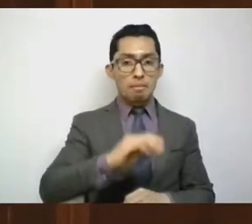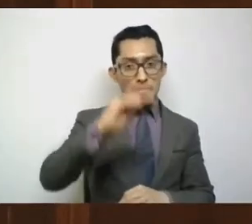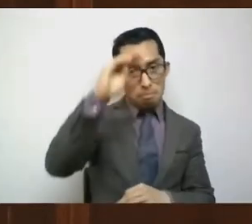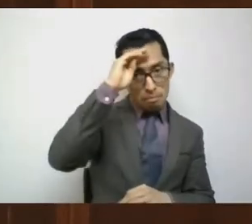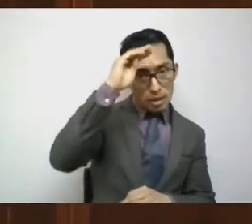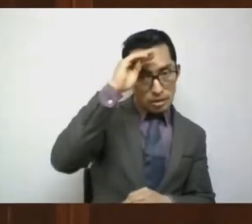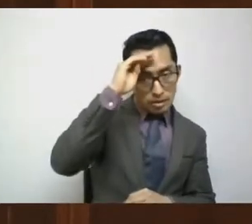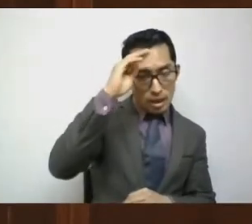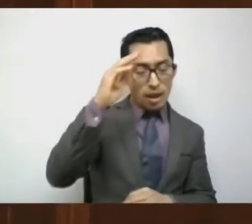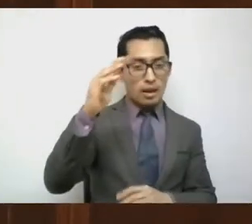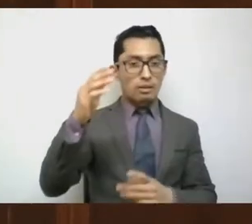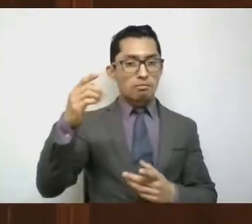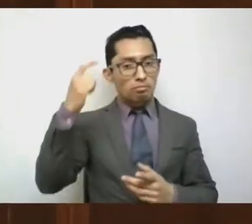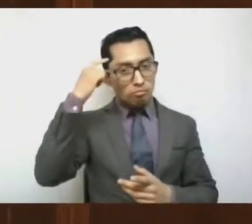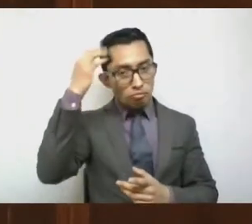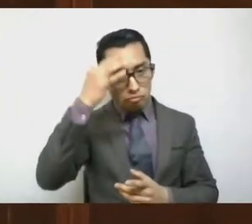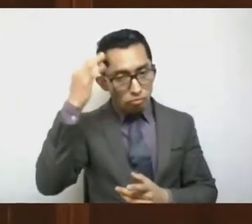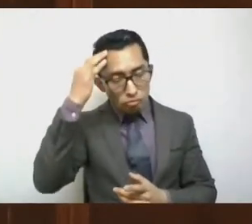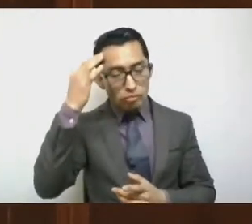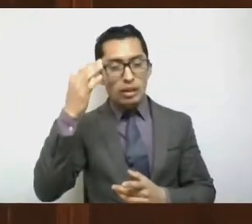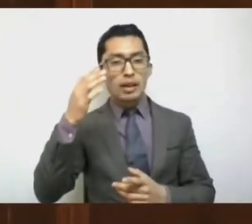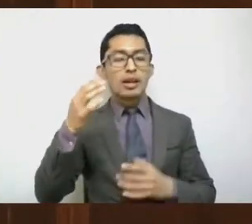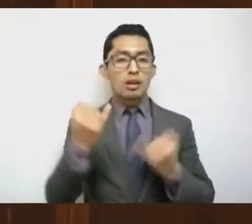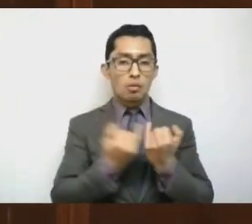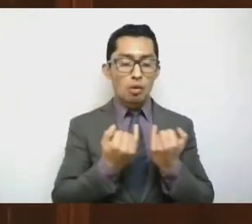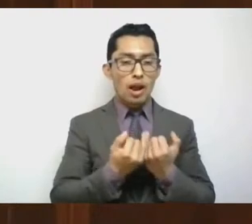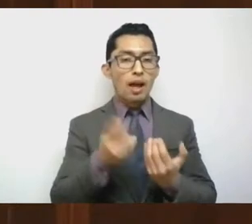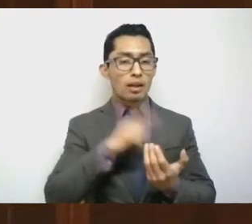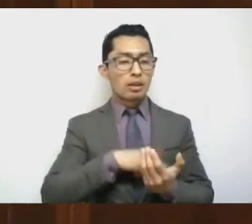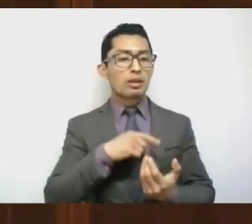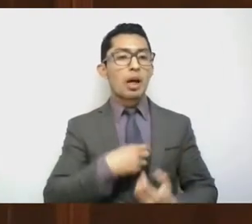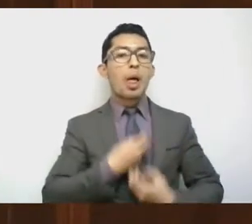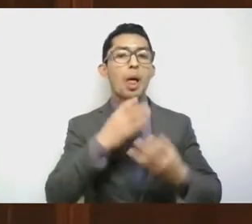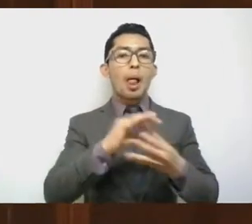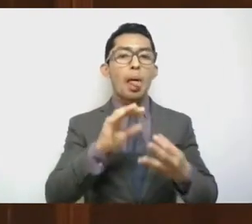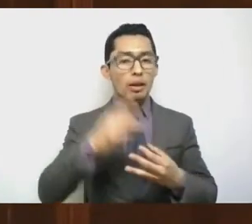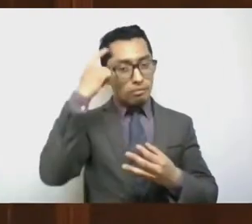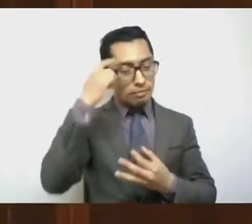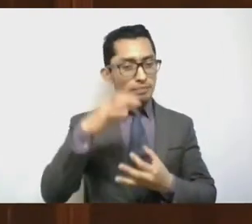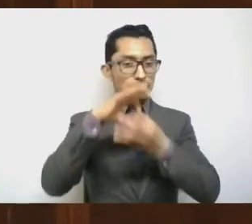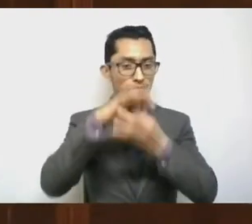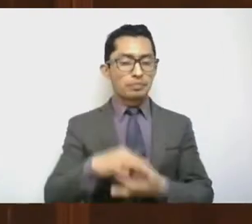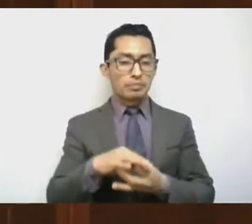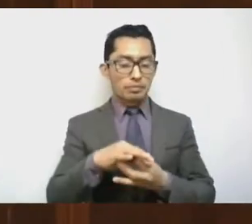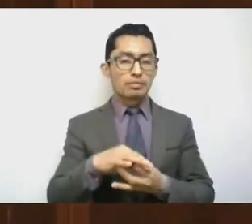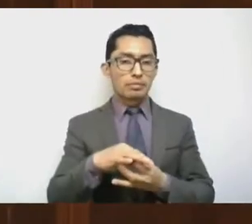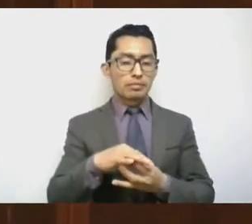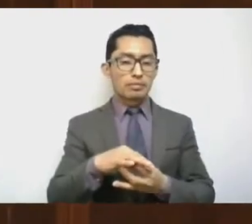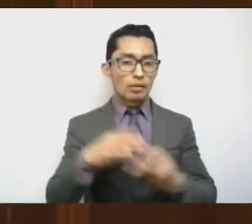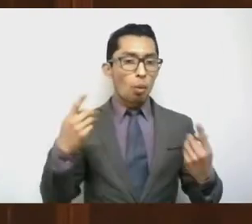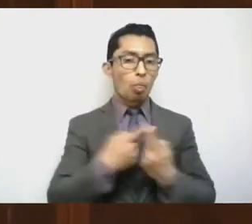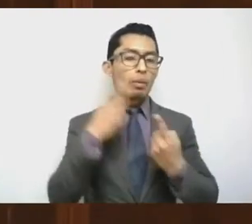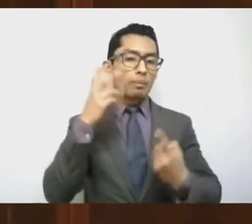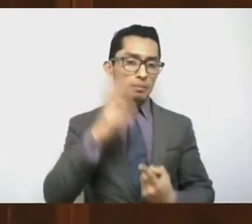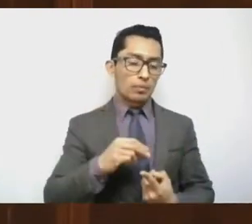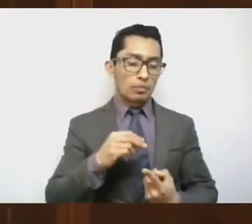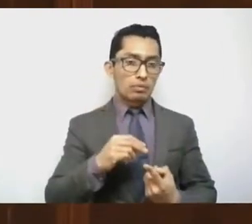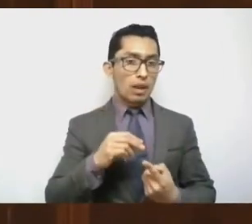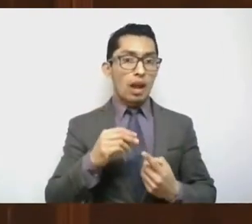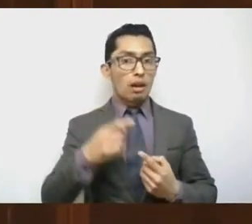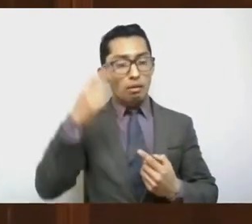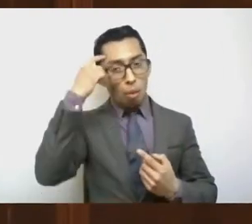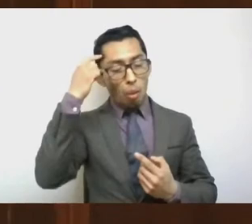y sobre todo que tengamos la capacidad de comunicar. De lo contrario, pues caemos en